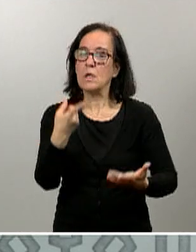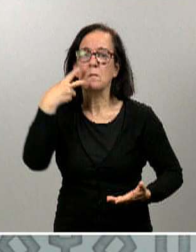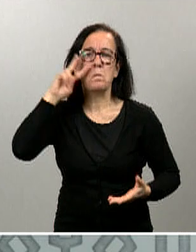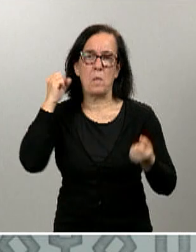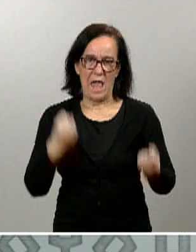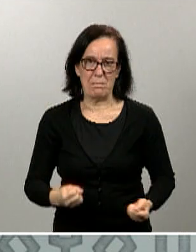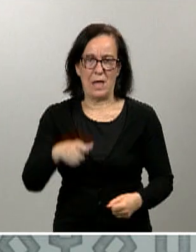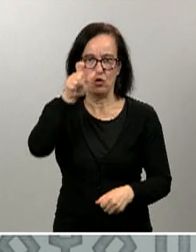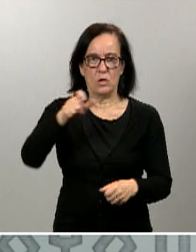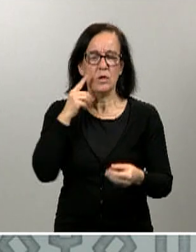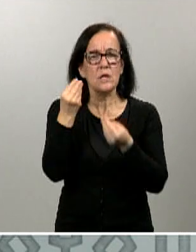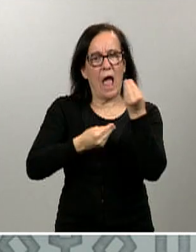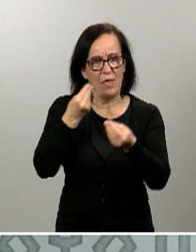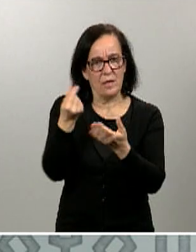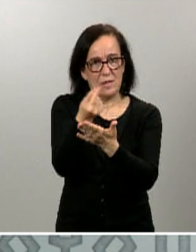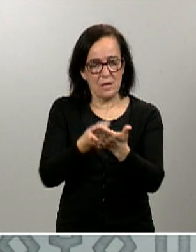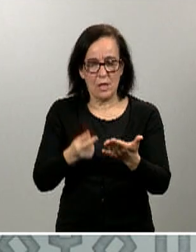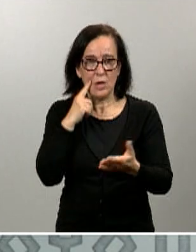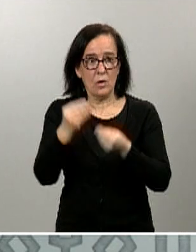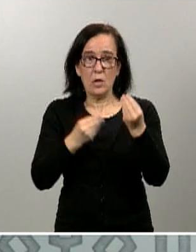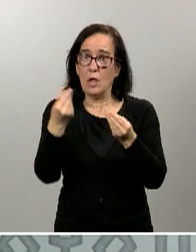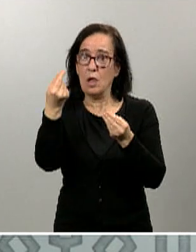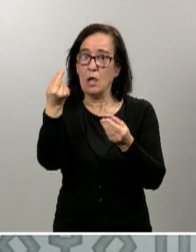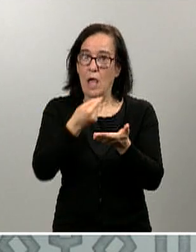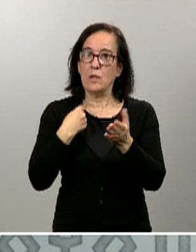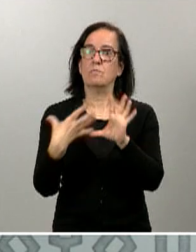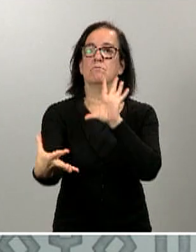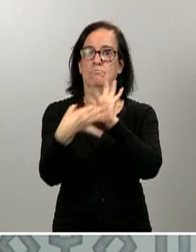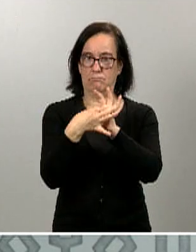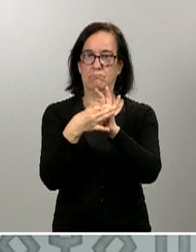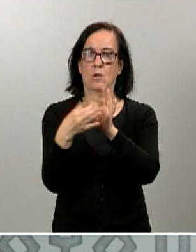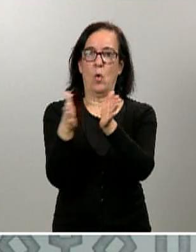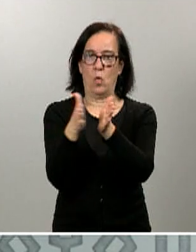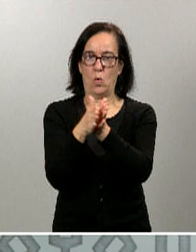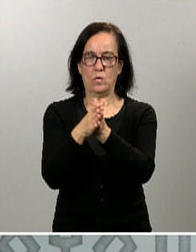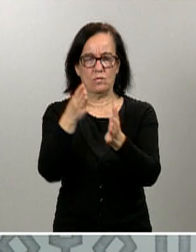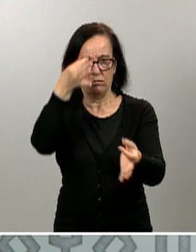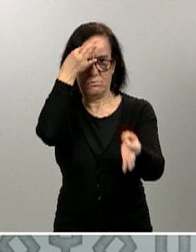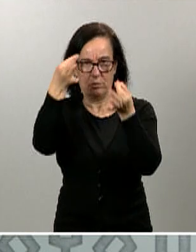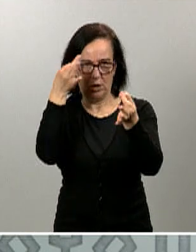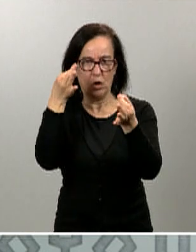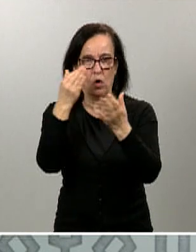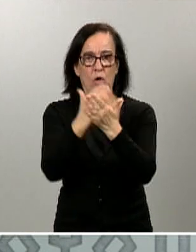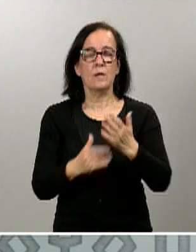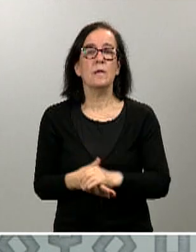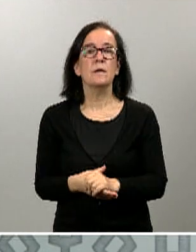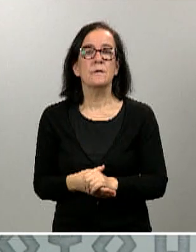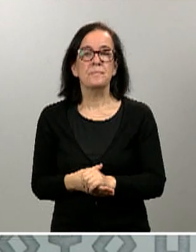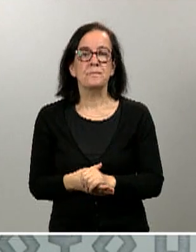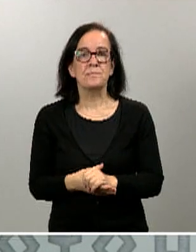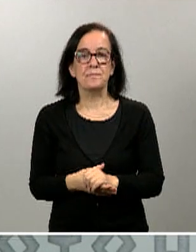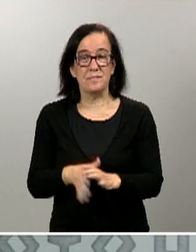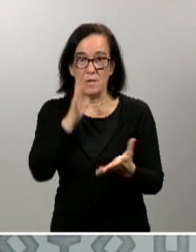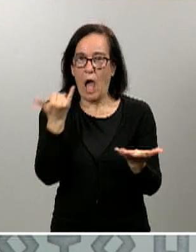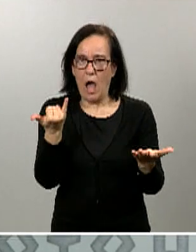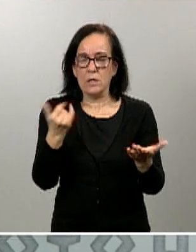y se ha diseñado con muchísimo rigor en este sentido. Hay toda una logística